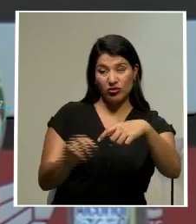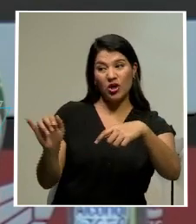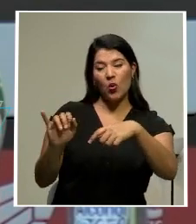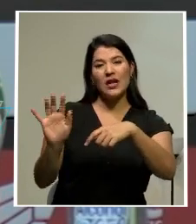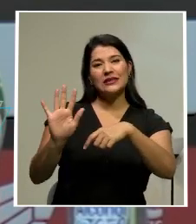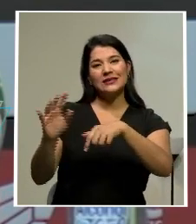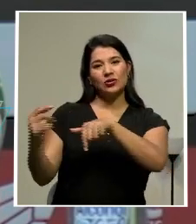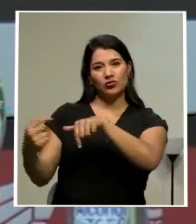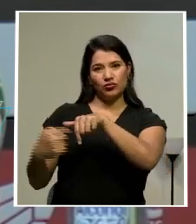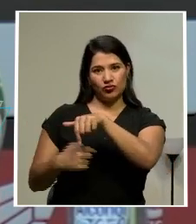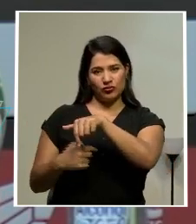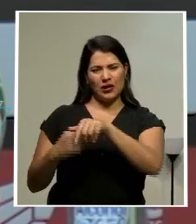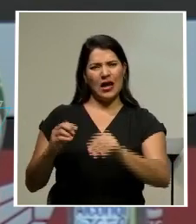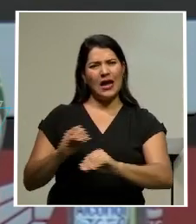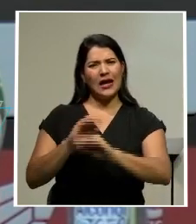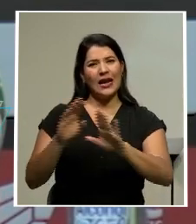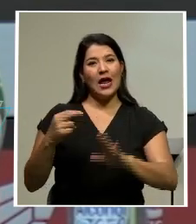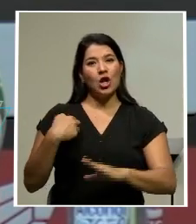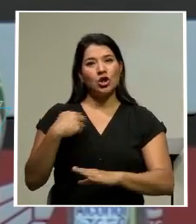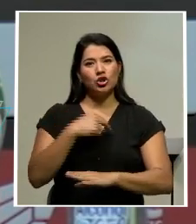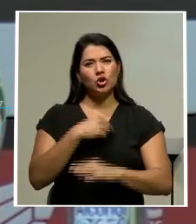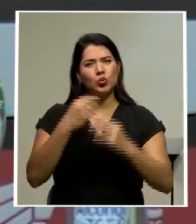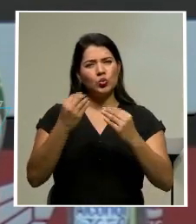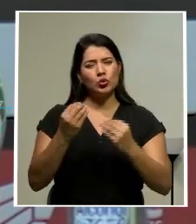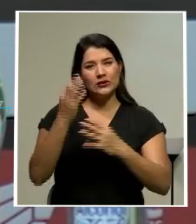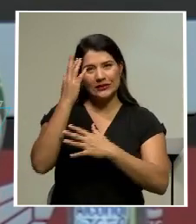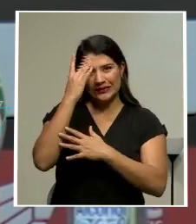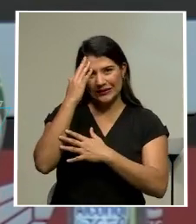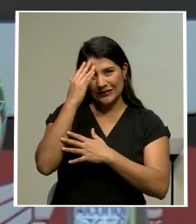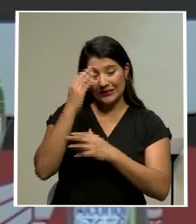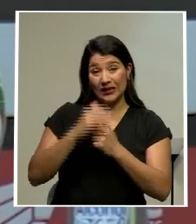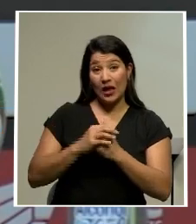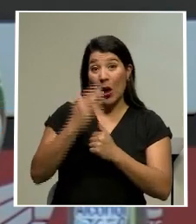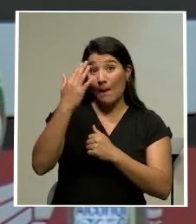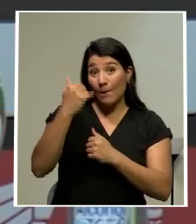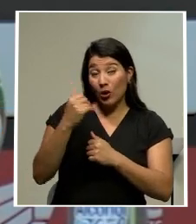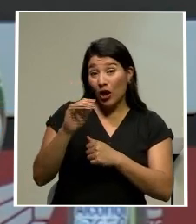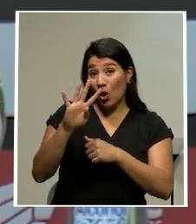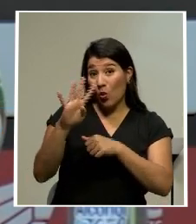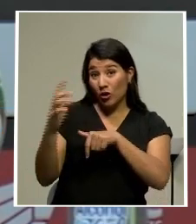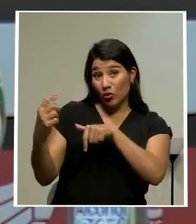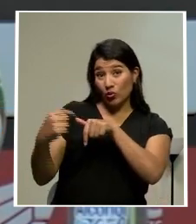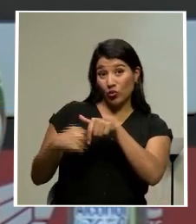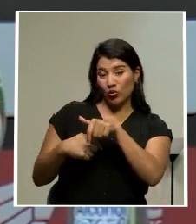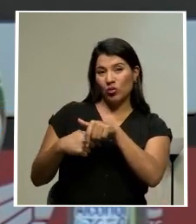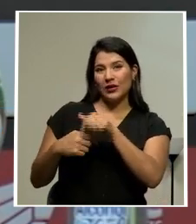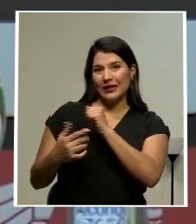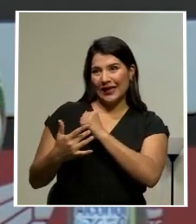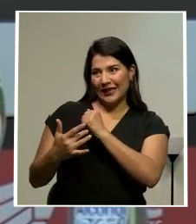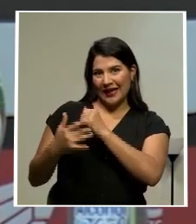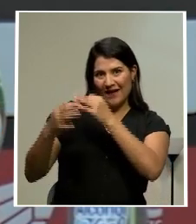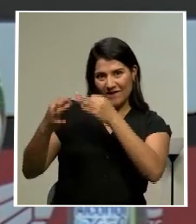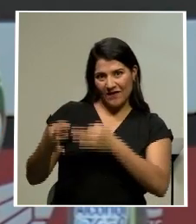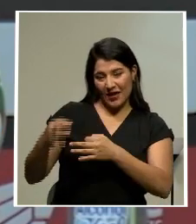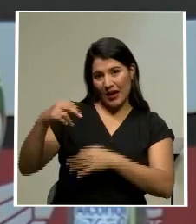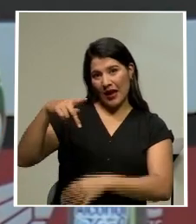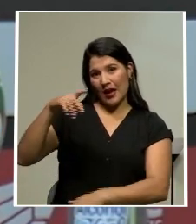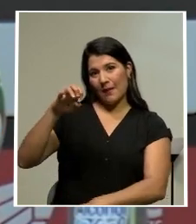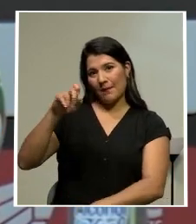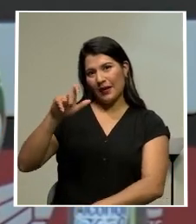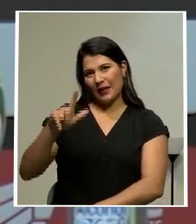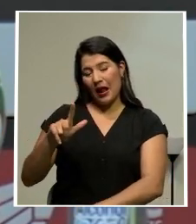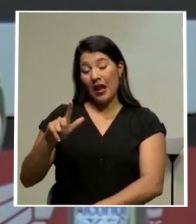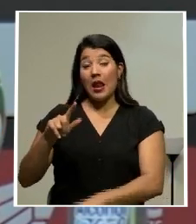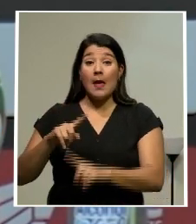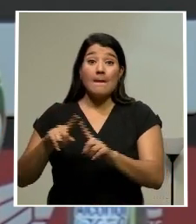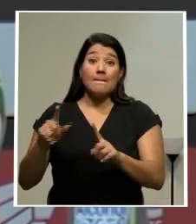Creo que nos tenemos que ocupar por la táctica fija, nos metieron cuatro goles de táctica fija, uno de penal y tres de táctica fija. Pero bueno,